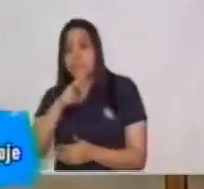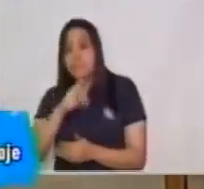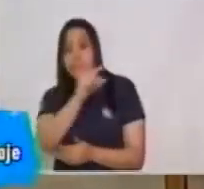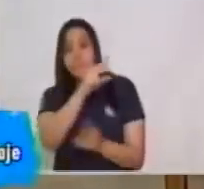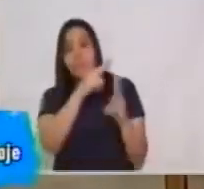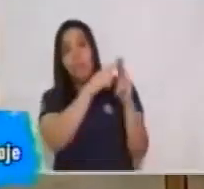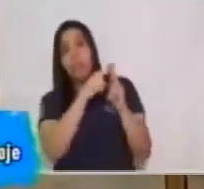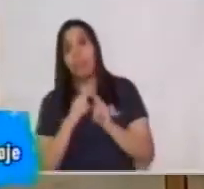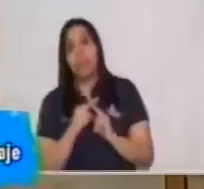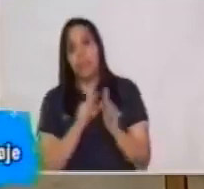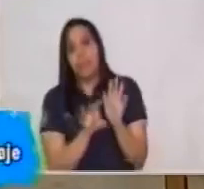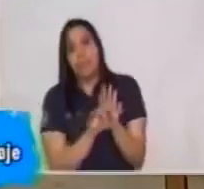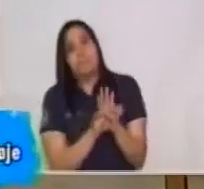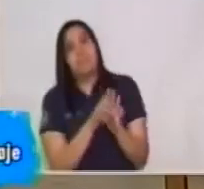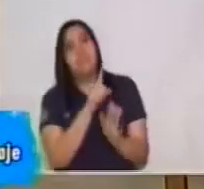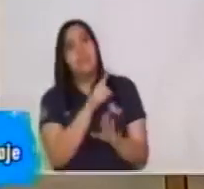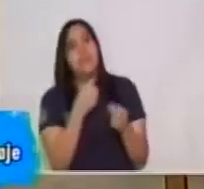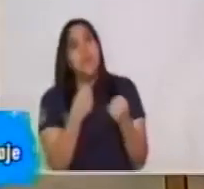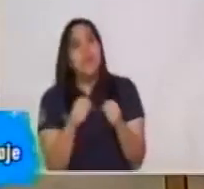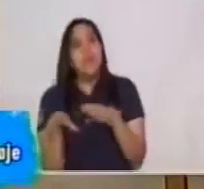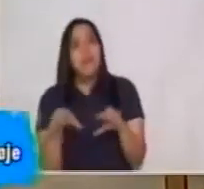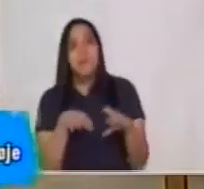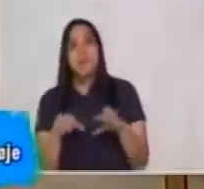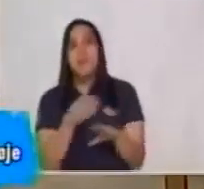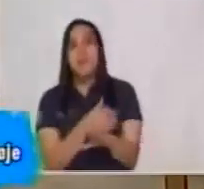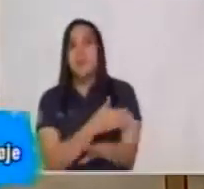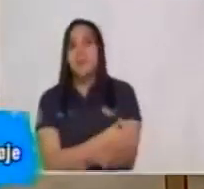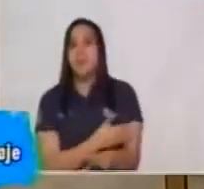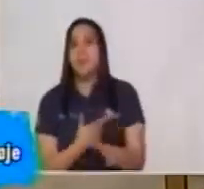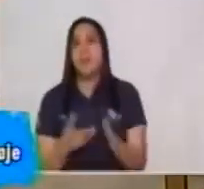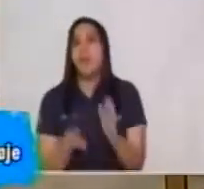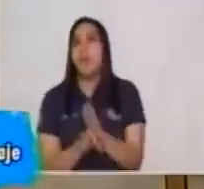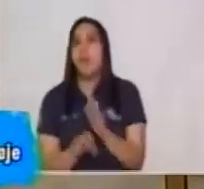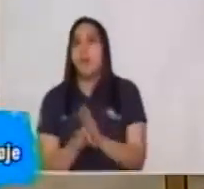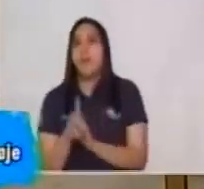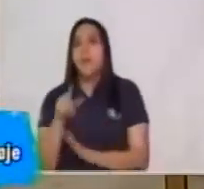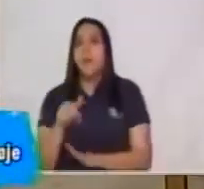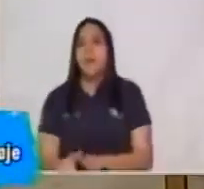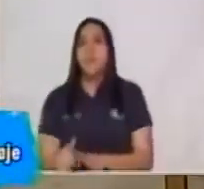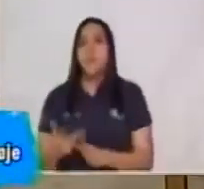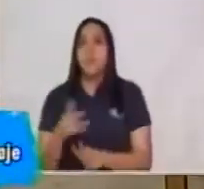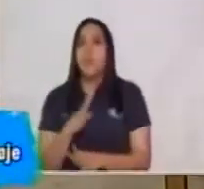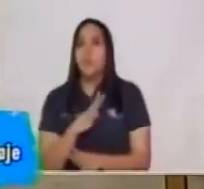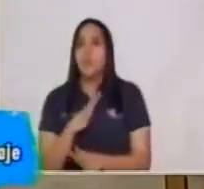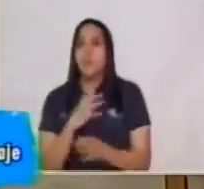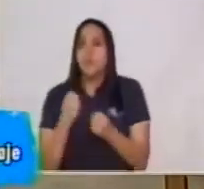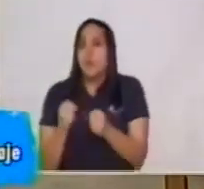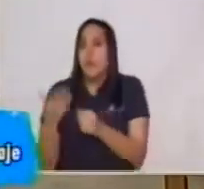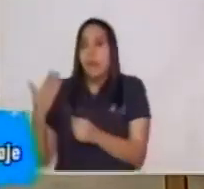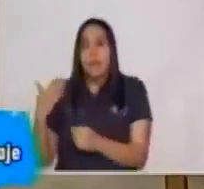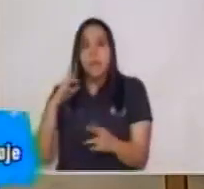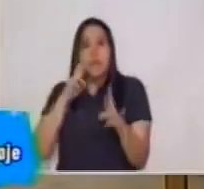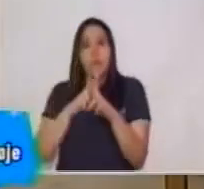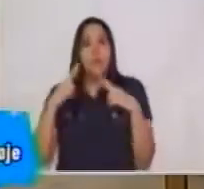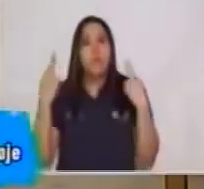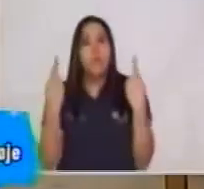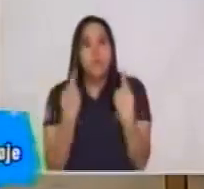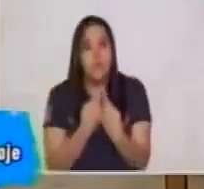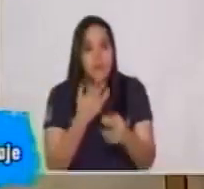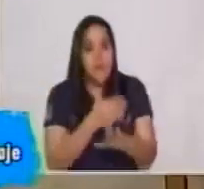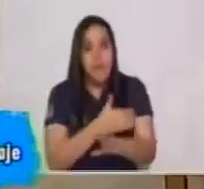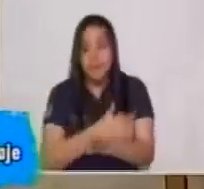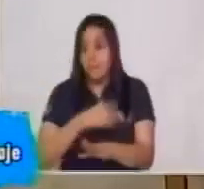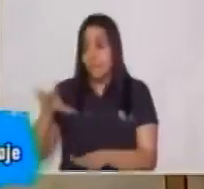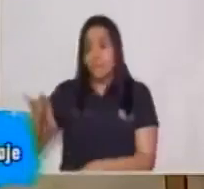¿Y qué actividades realizaron antes? Primero, tuvo que haber llamado uno al otro, o encontrarse, o enviarse un mensaje, para que se